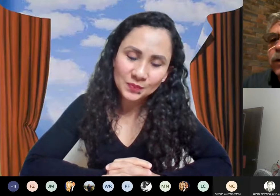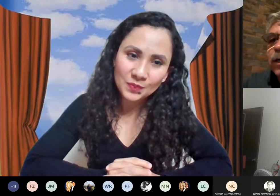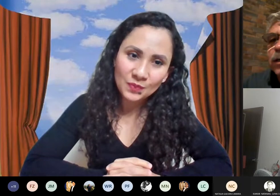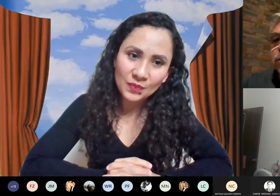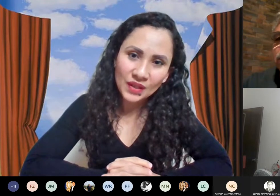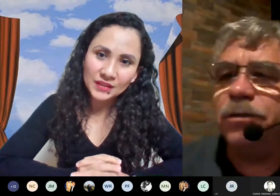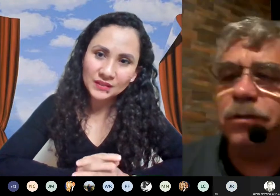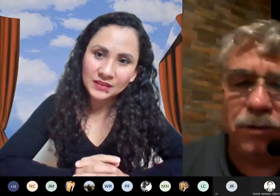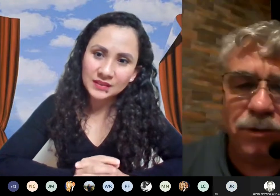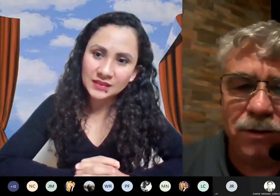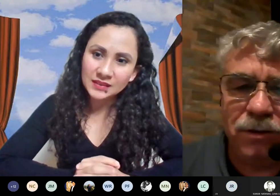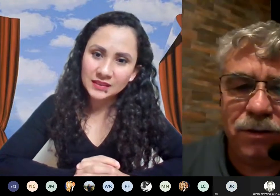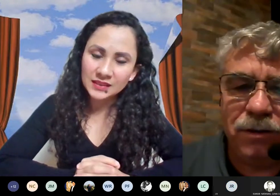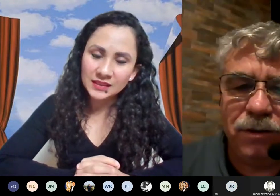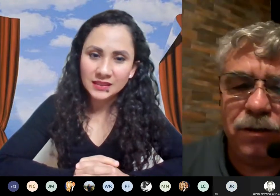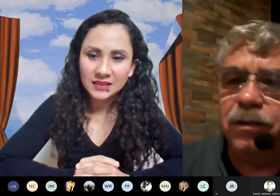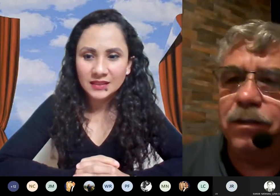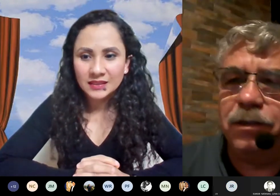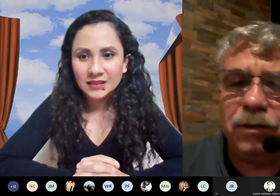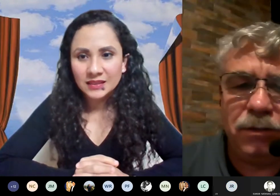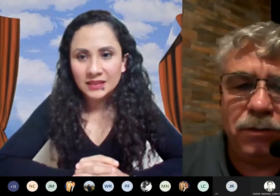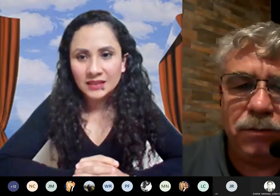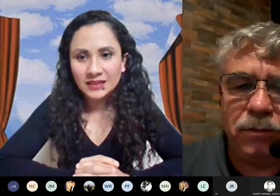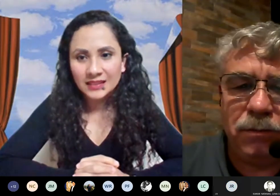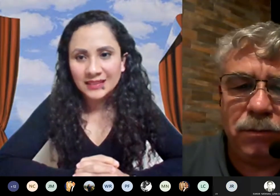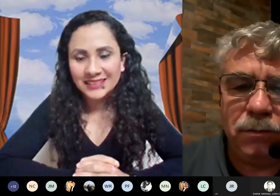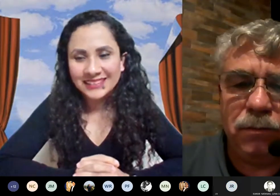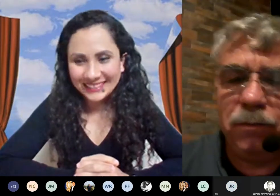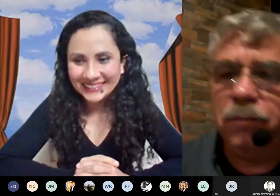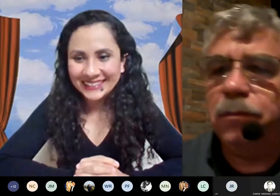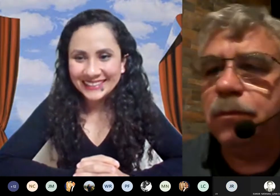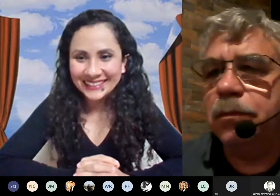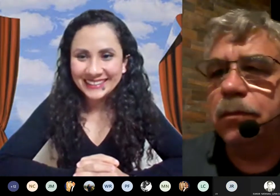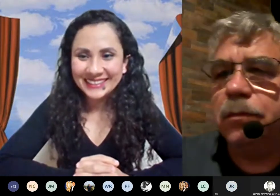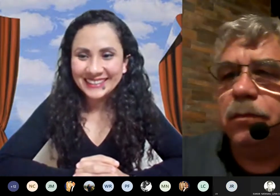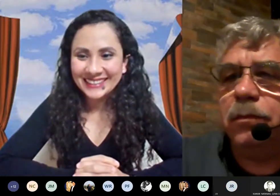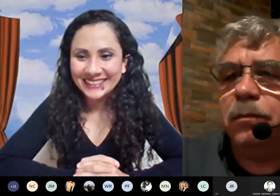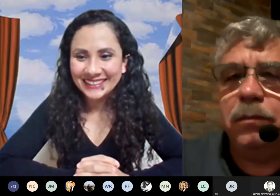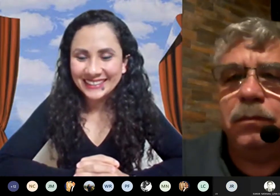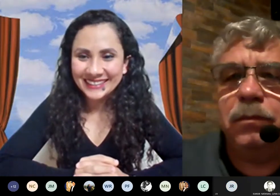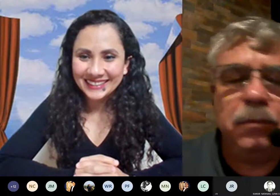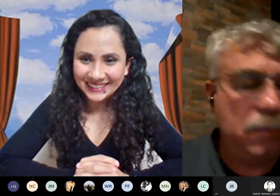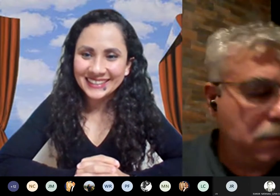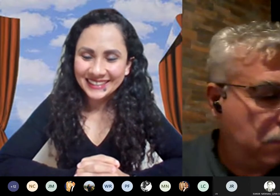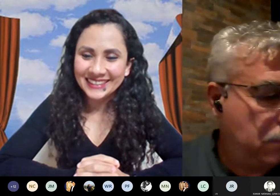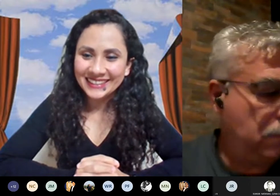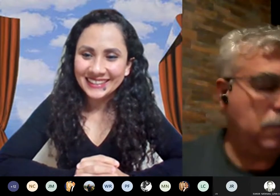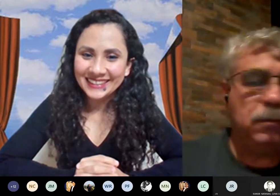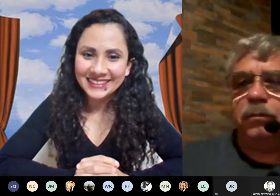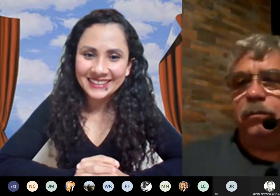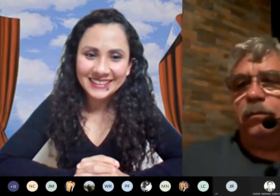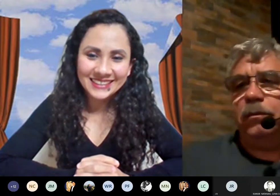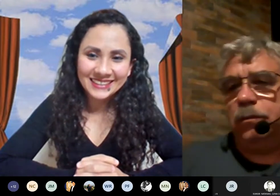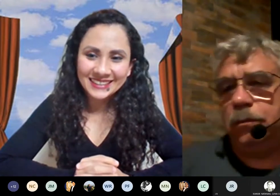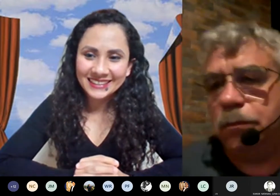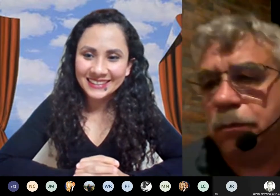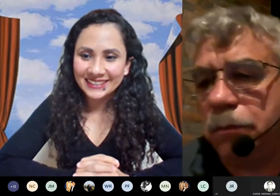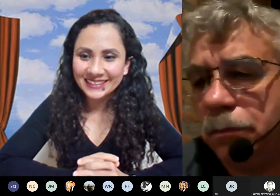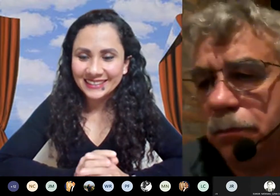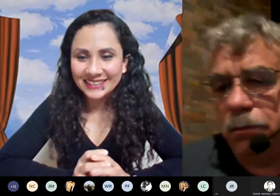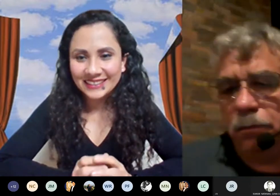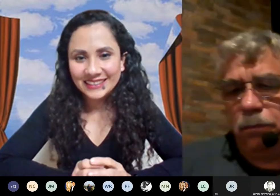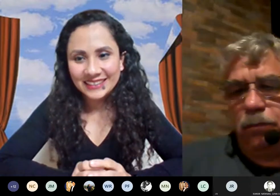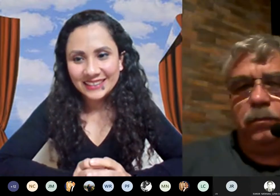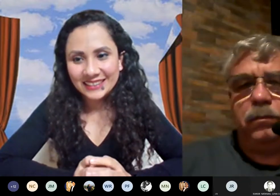doctora Valeria Soto sí otra pregunta gracias por responderla la anterior ¿cuál